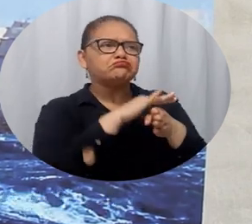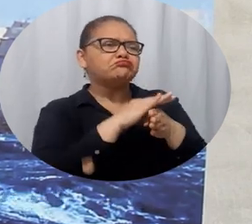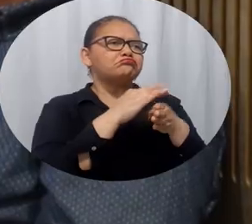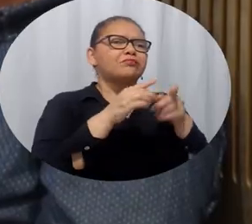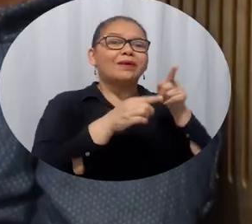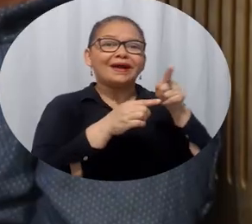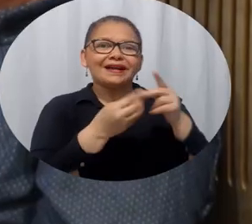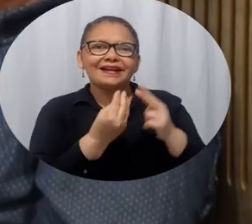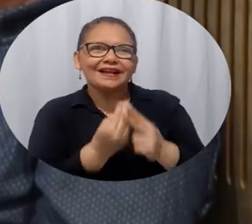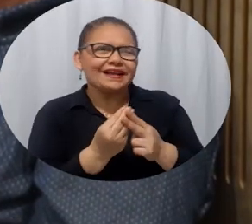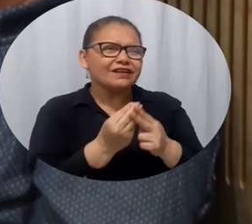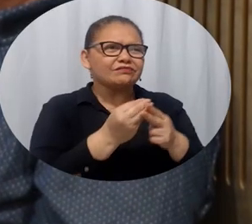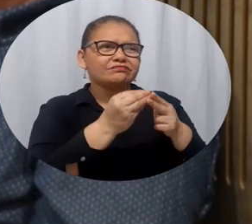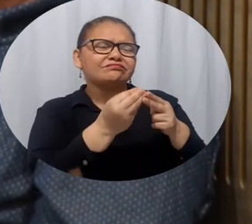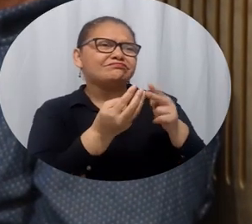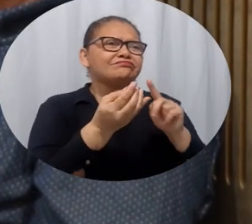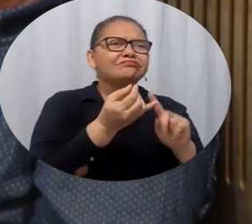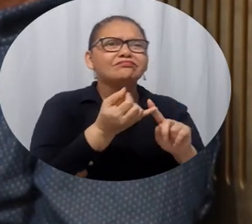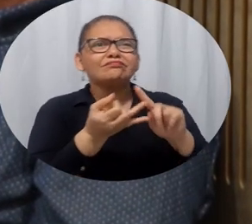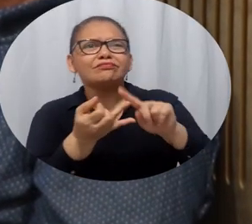¿Qué es el